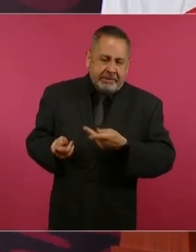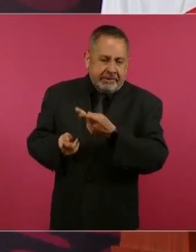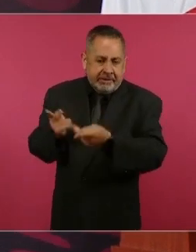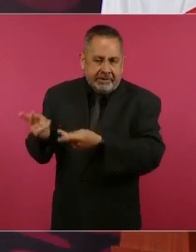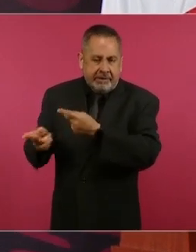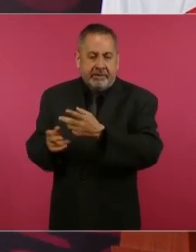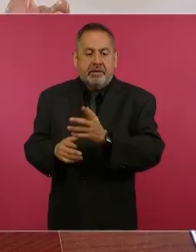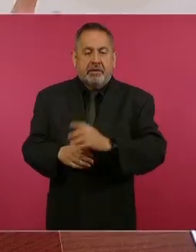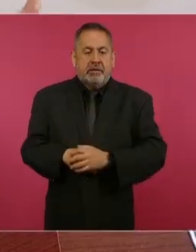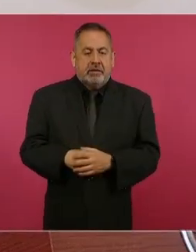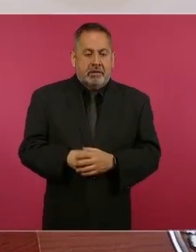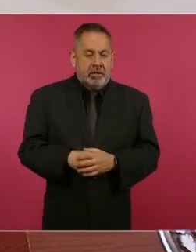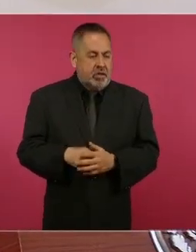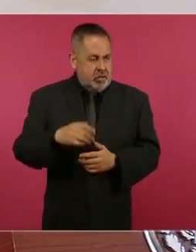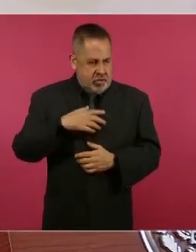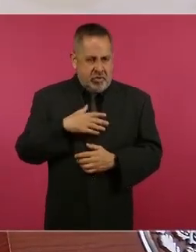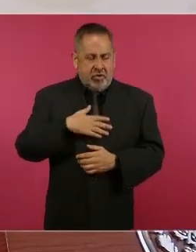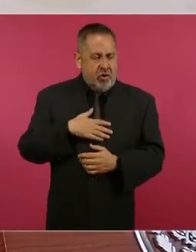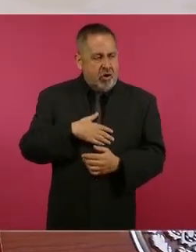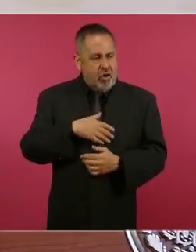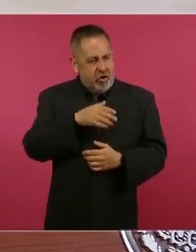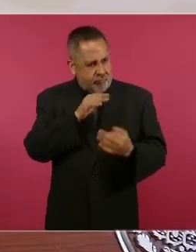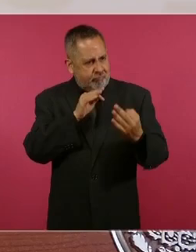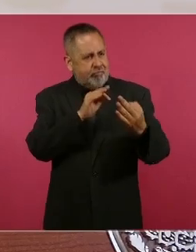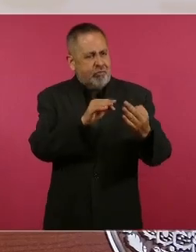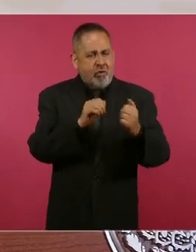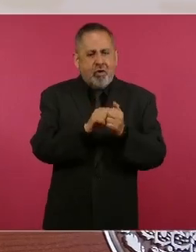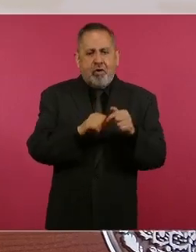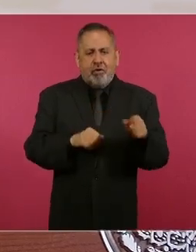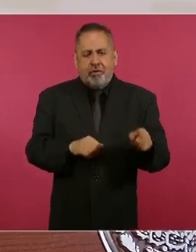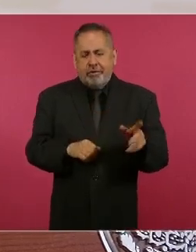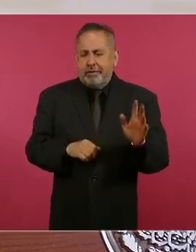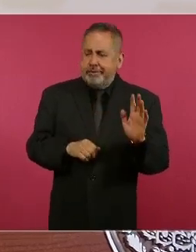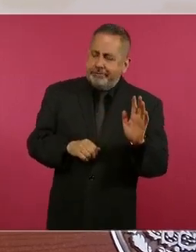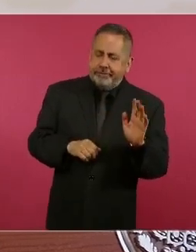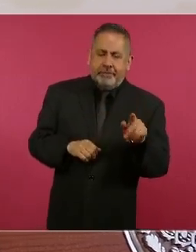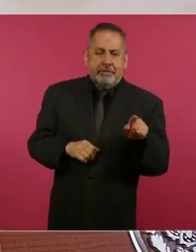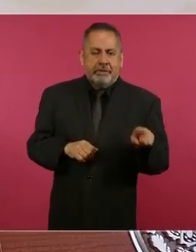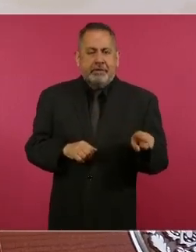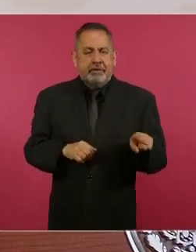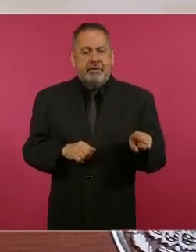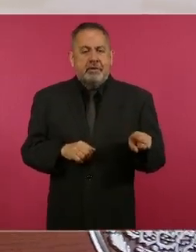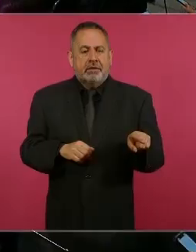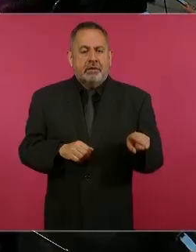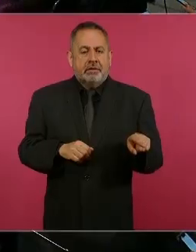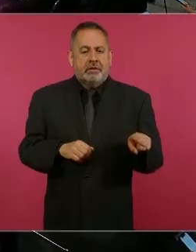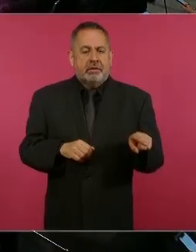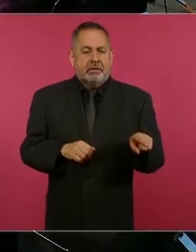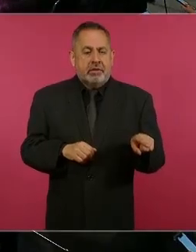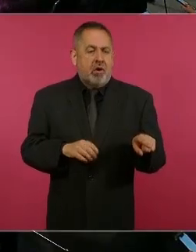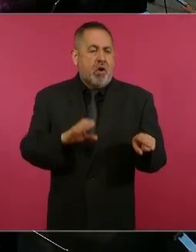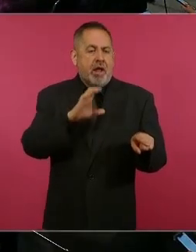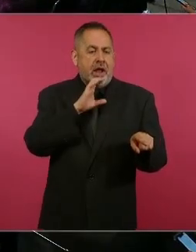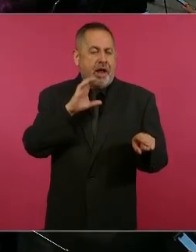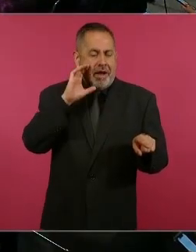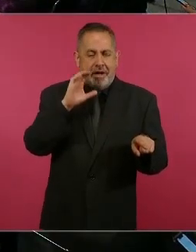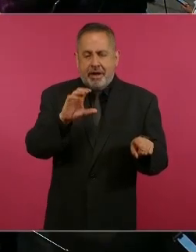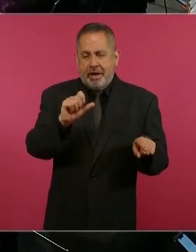y que yo me confrontaba con el cardenal.